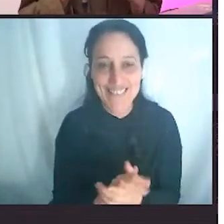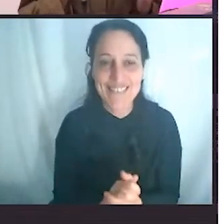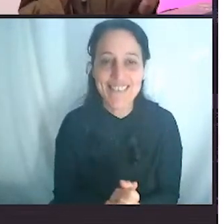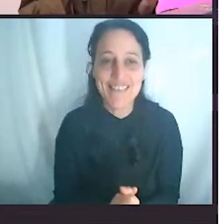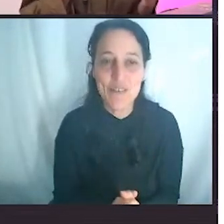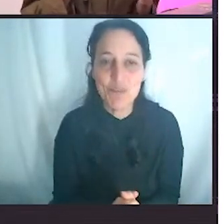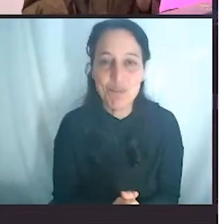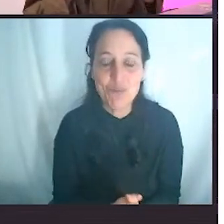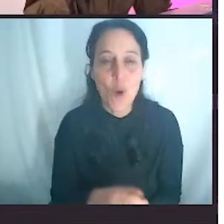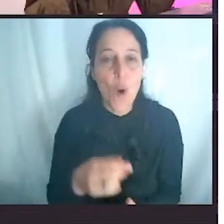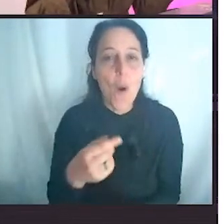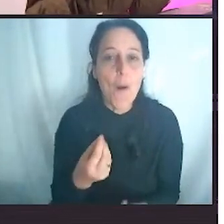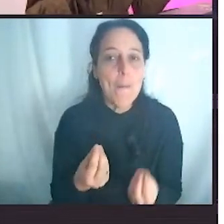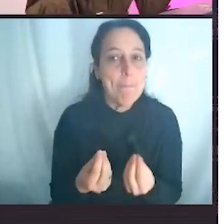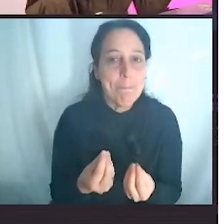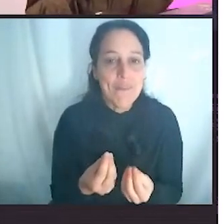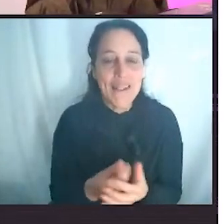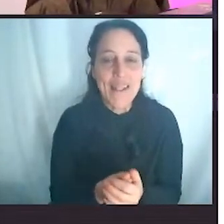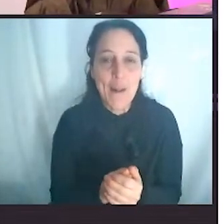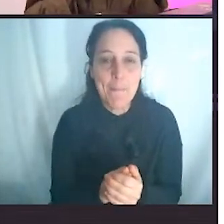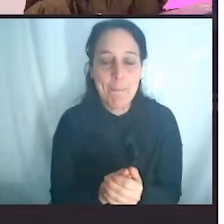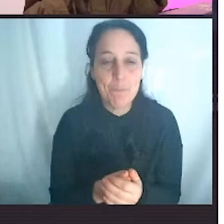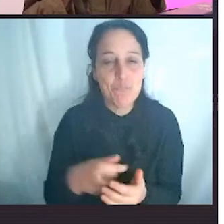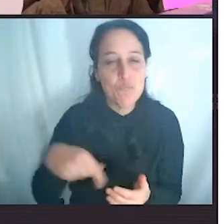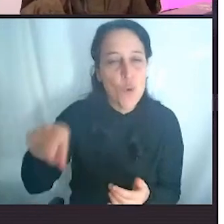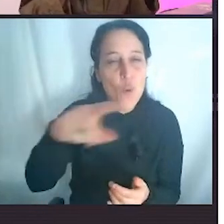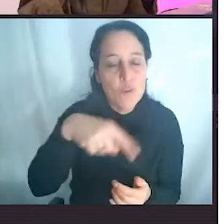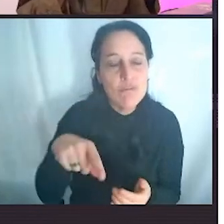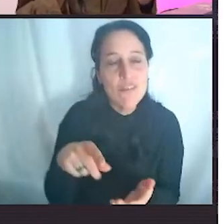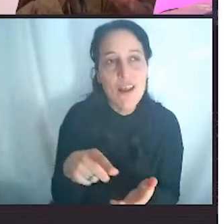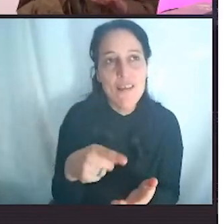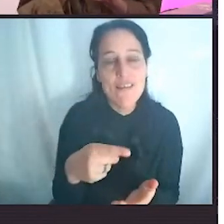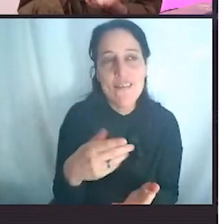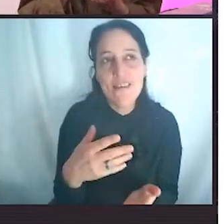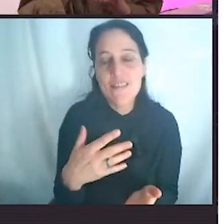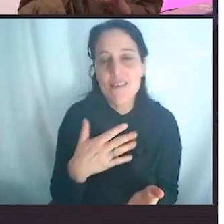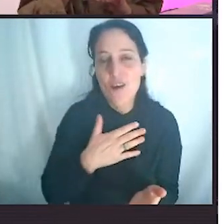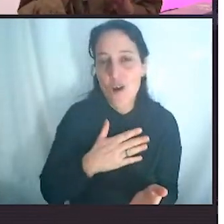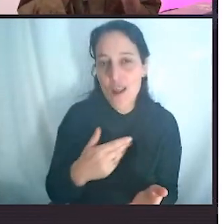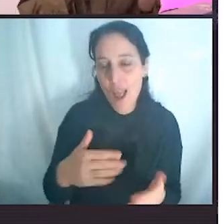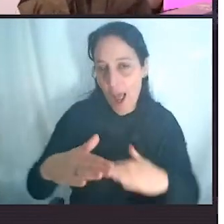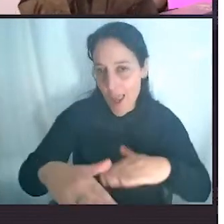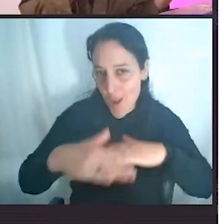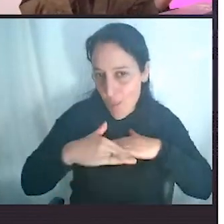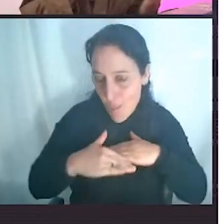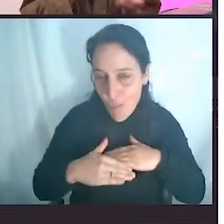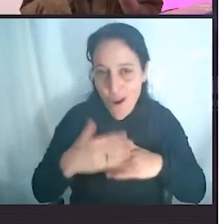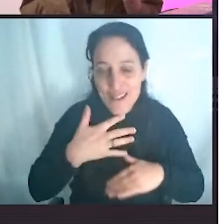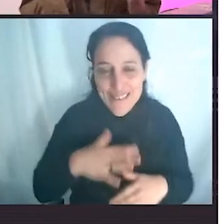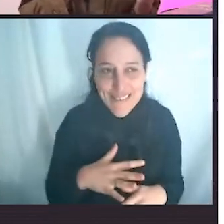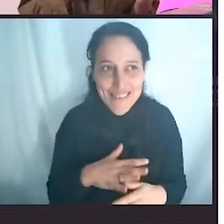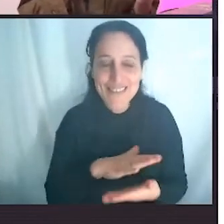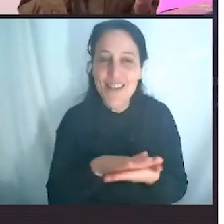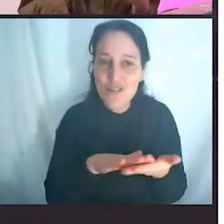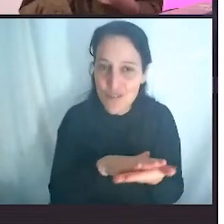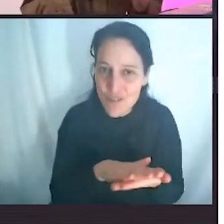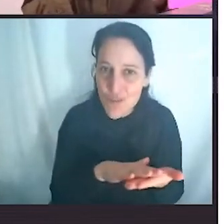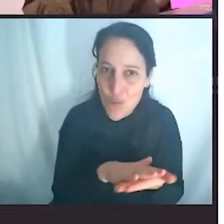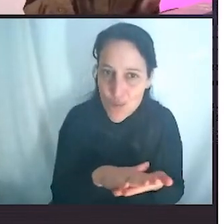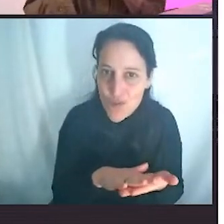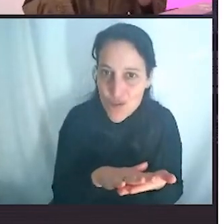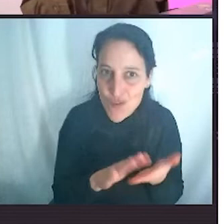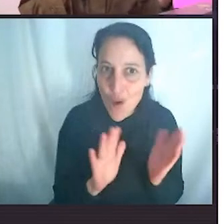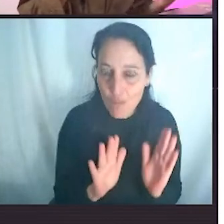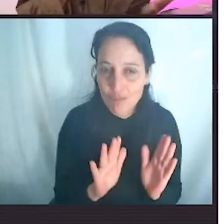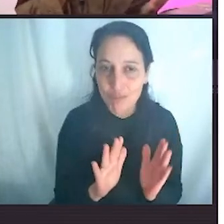es que ustedes entiendan que esto es una solución que entendimos que podía resolver un problema y que es una tecnología aplicada a esto. No